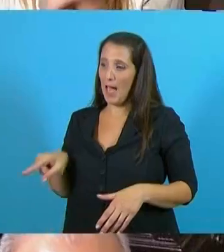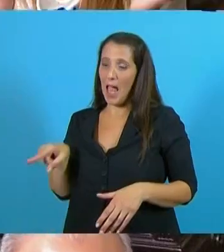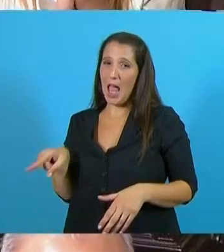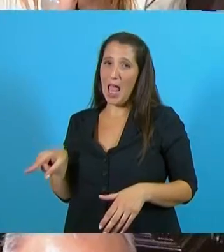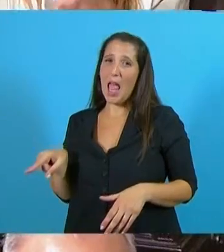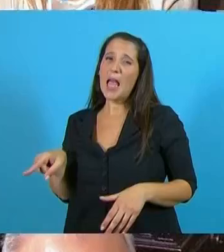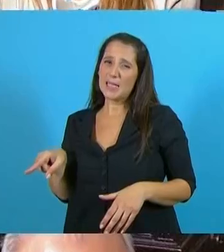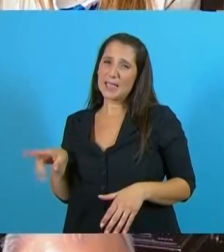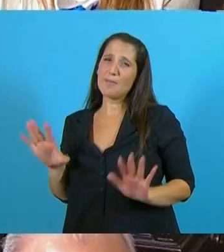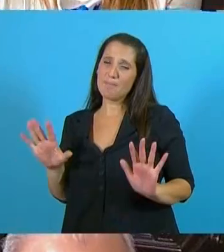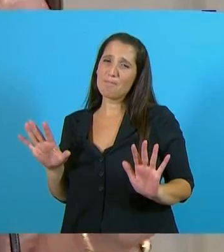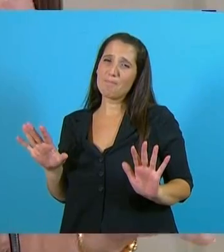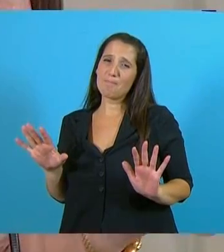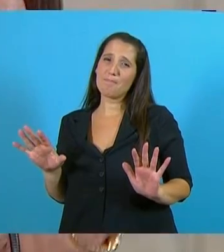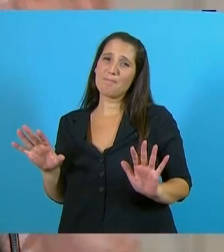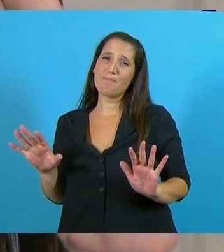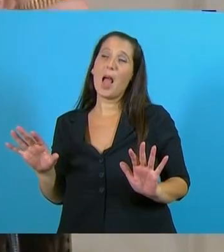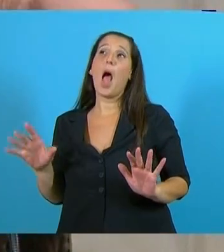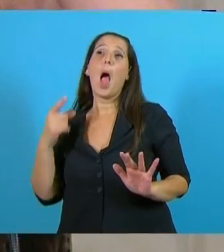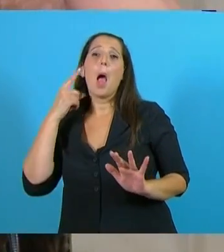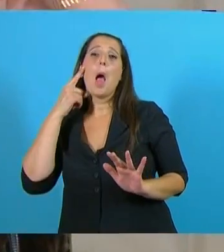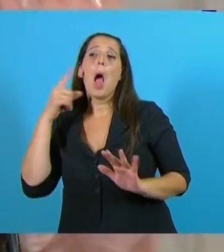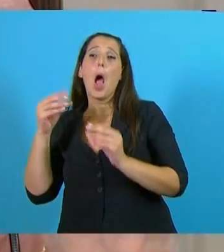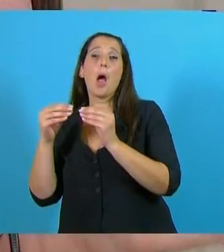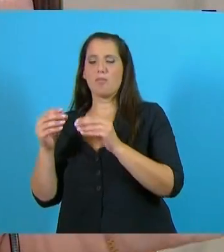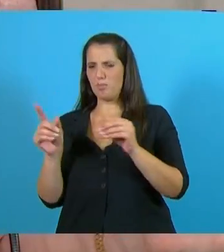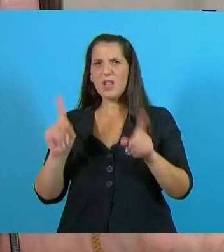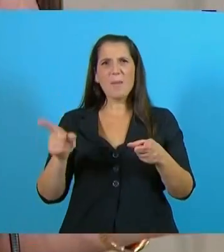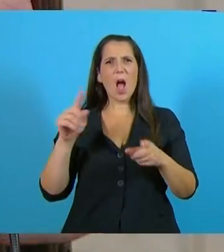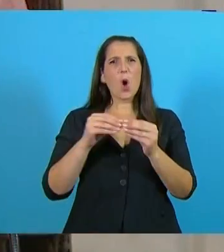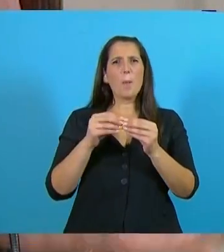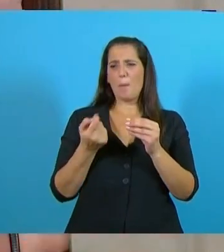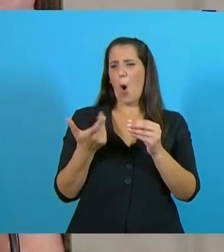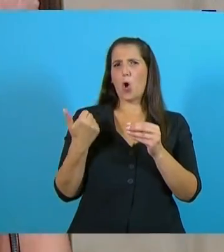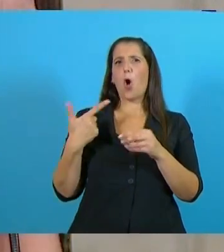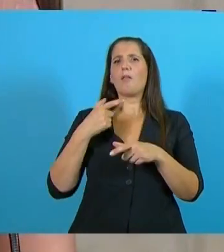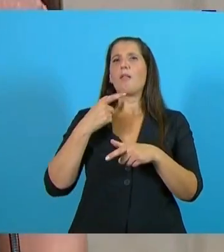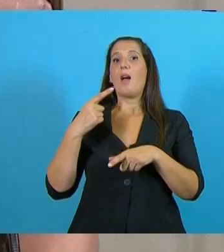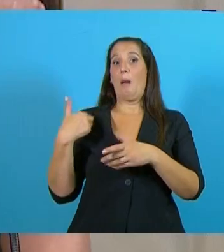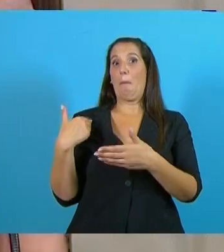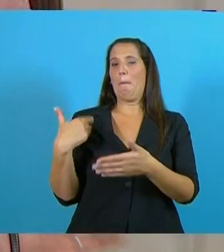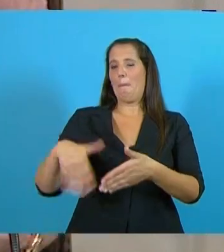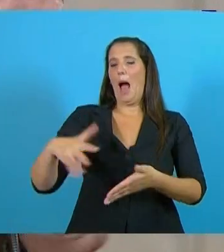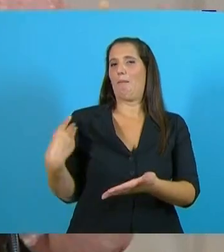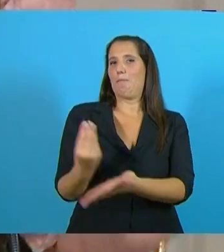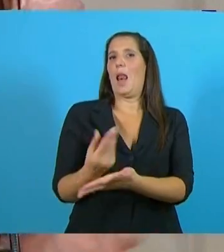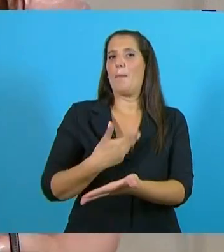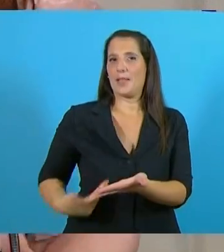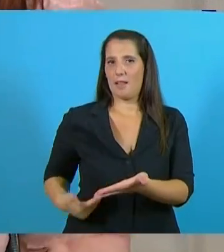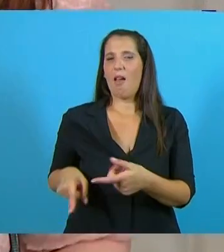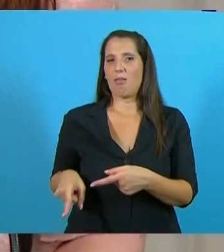Calculamos que el compañero que hace poco, candidato presidencial, ha declarado que comparte